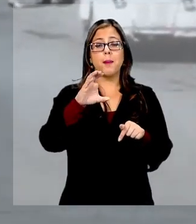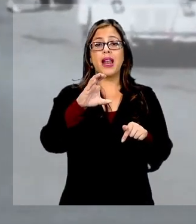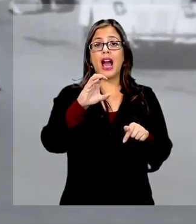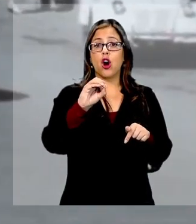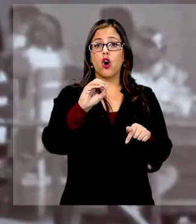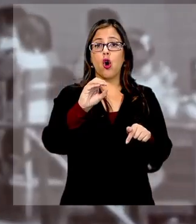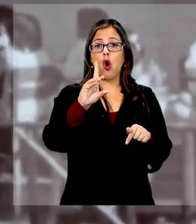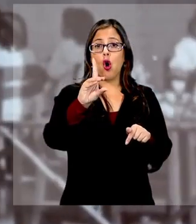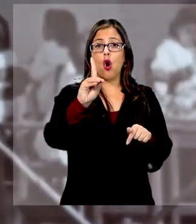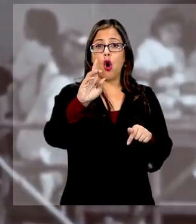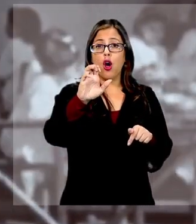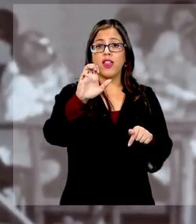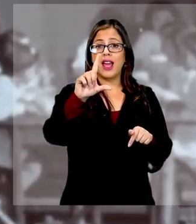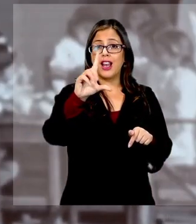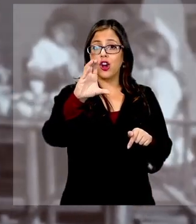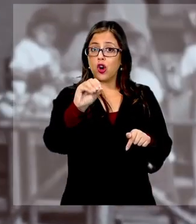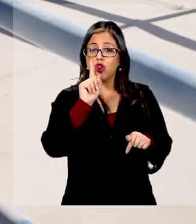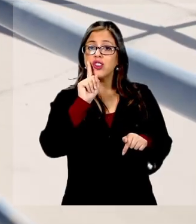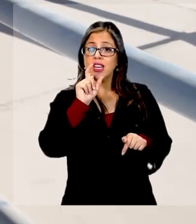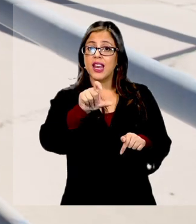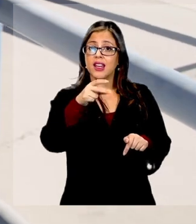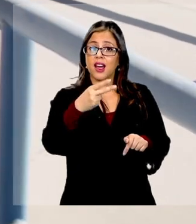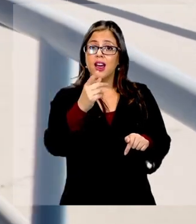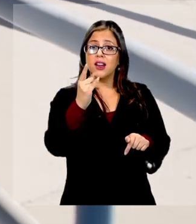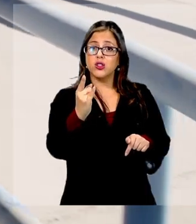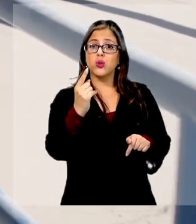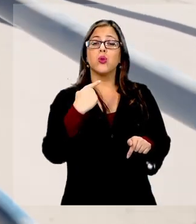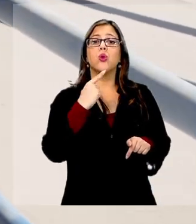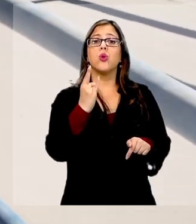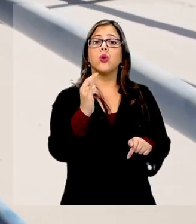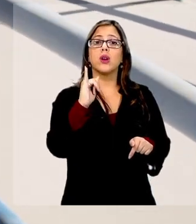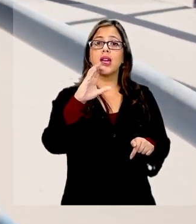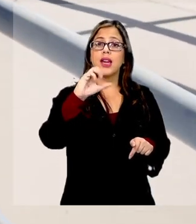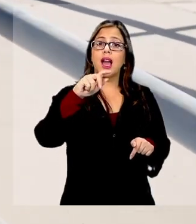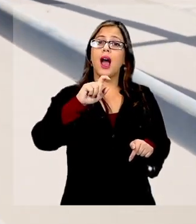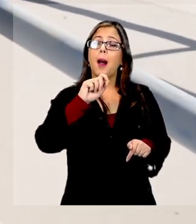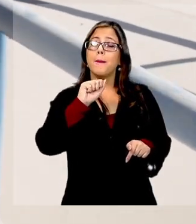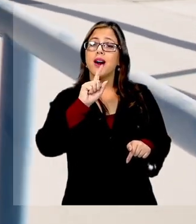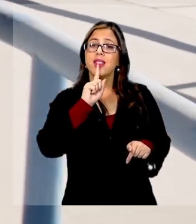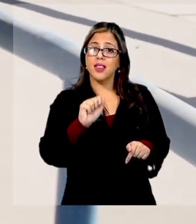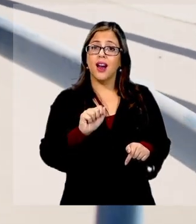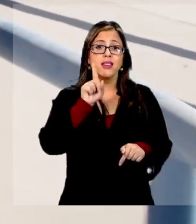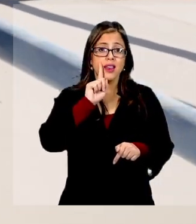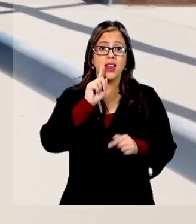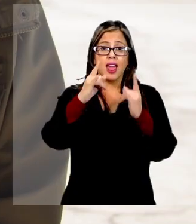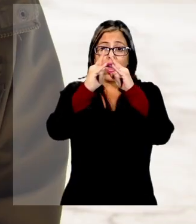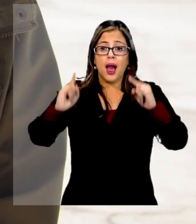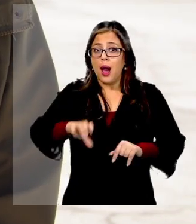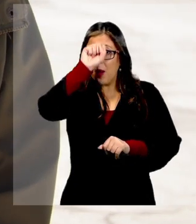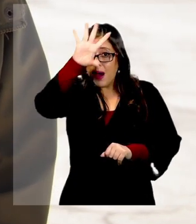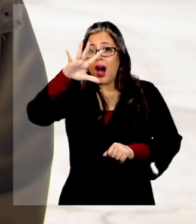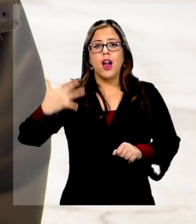es tener a Chuquicamata, su campamento minero, porque así lo llamamos, es muy importante